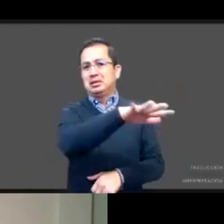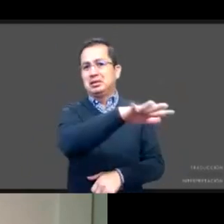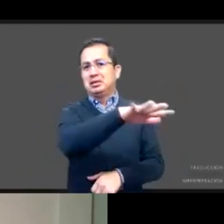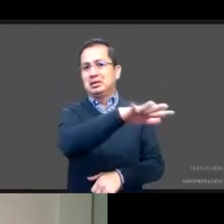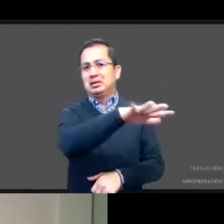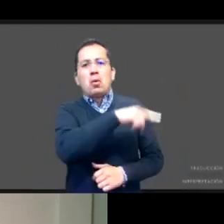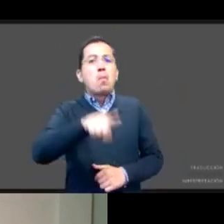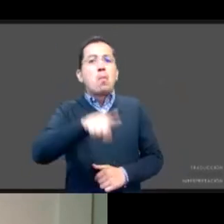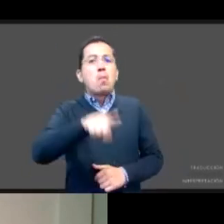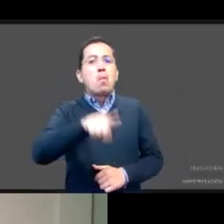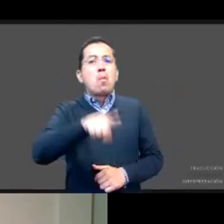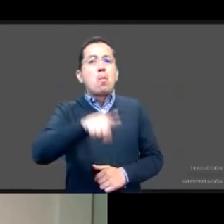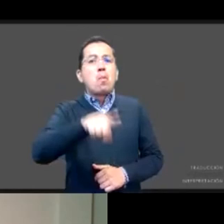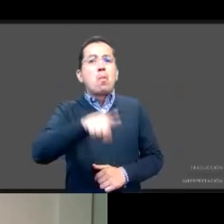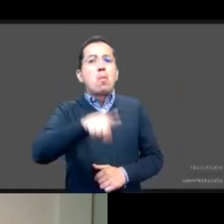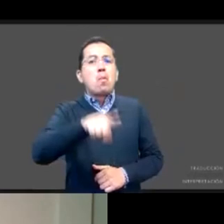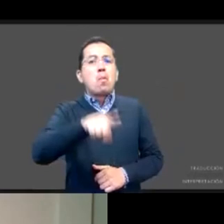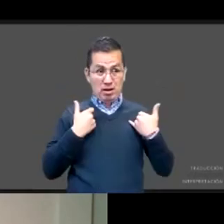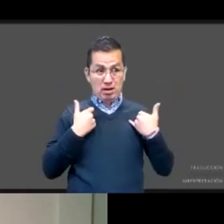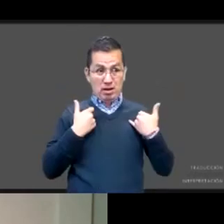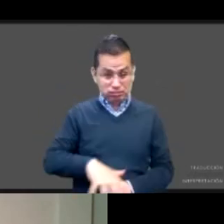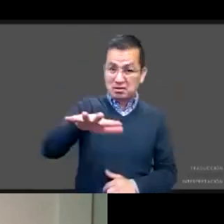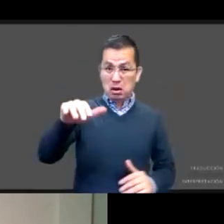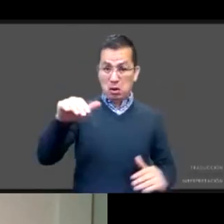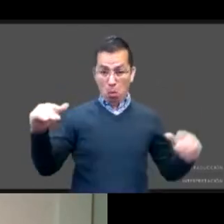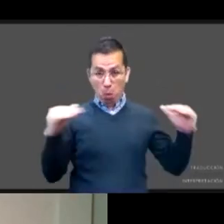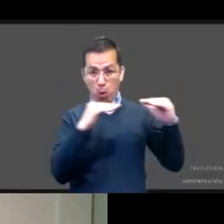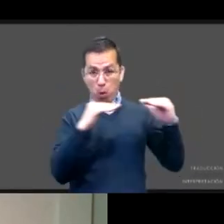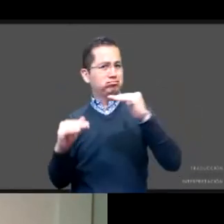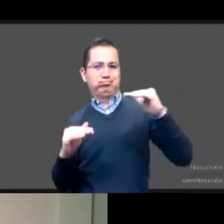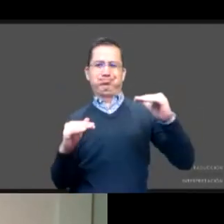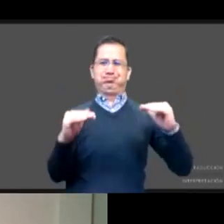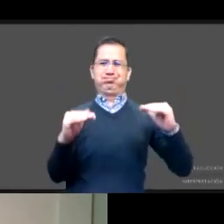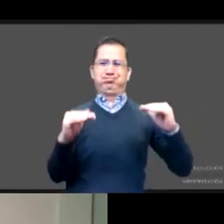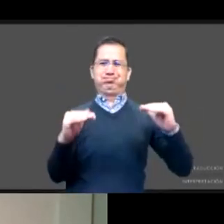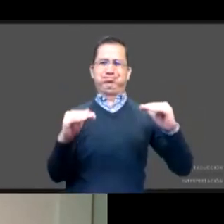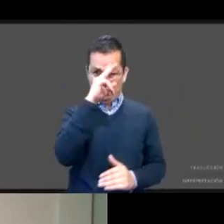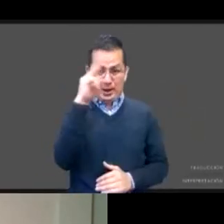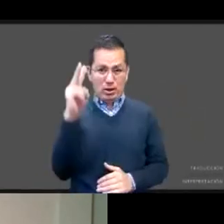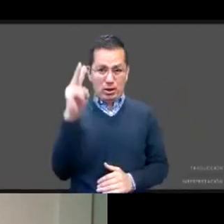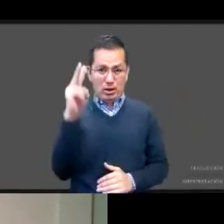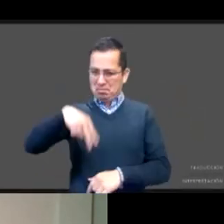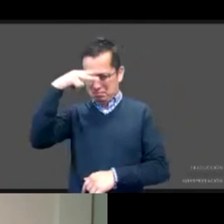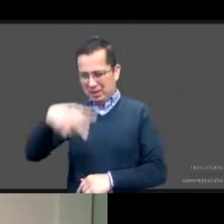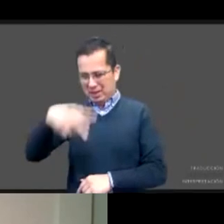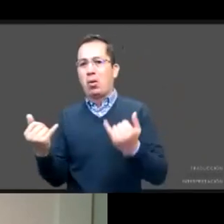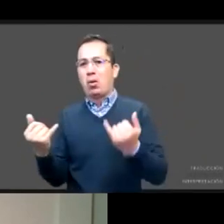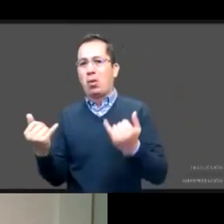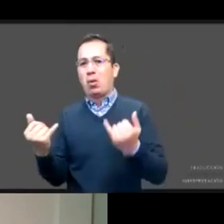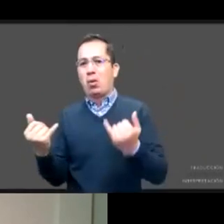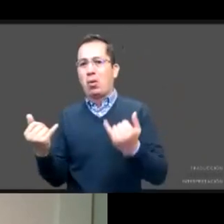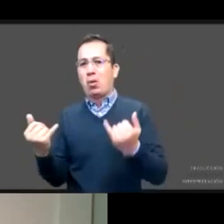las mujeres adolescentes en los países. México es el ejemplo, pero esto sucede en otros países de la región.